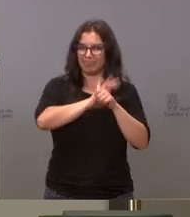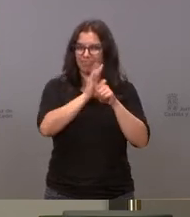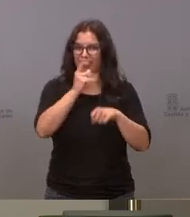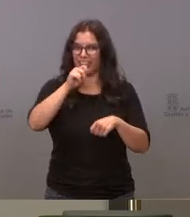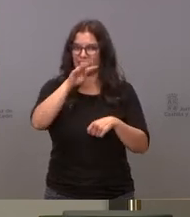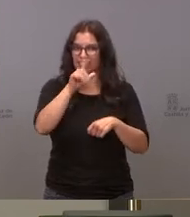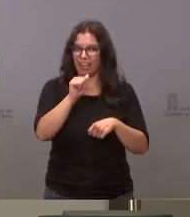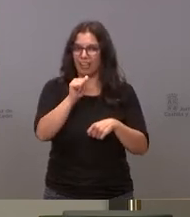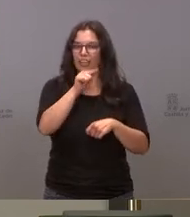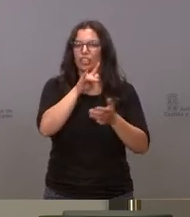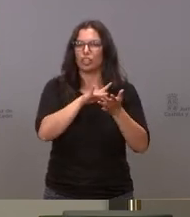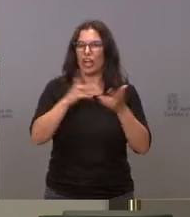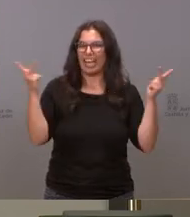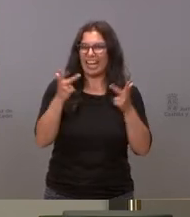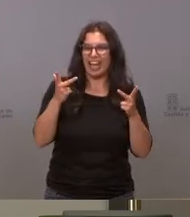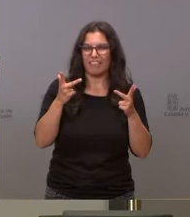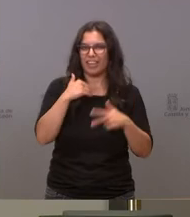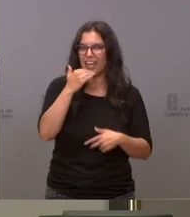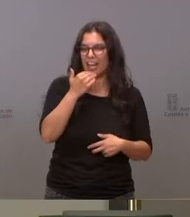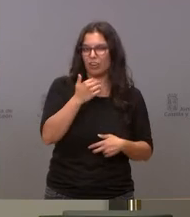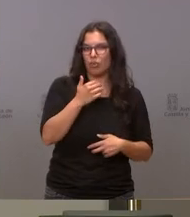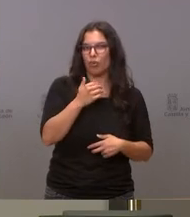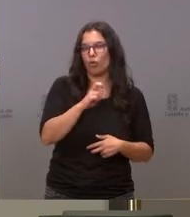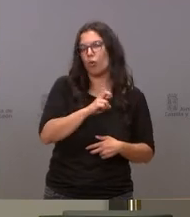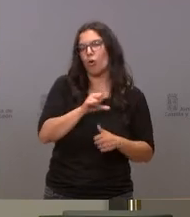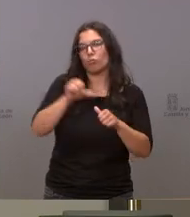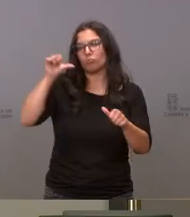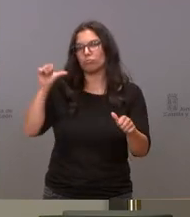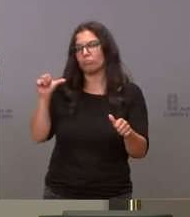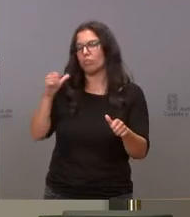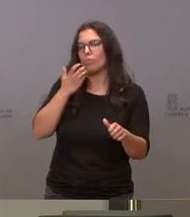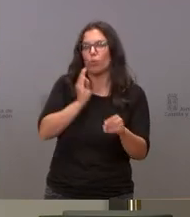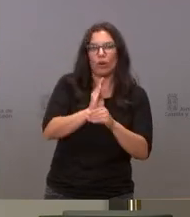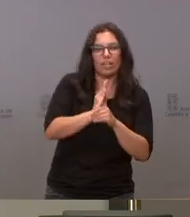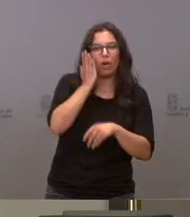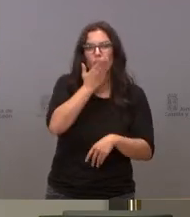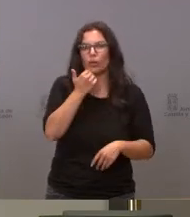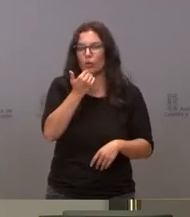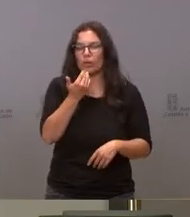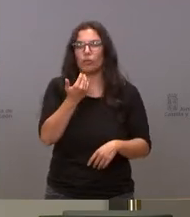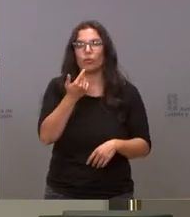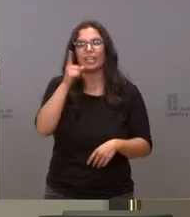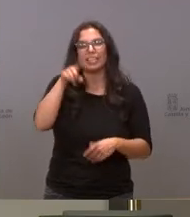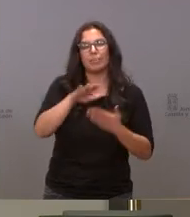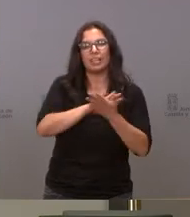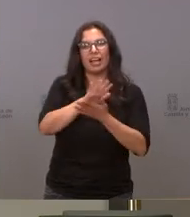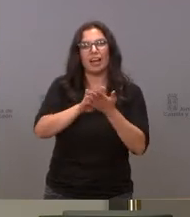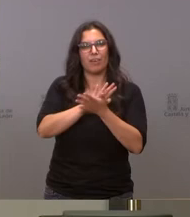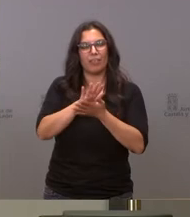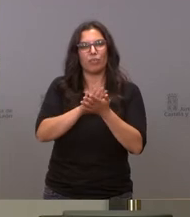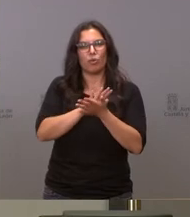manifestado de una forma más grave teniendo en cuenta que afecta usted ha mencionado una guardería un colegio y hablando de que son están